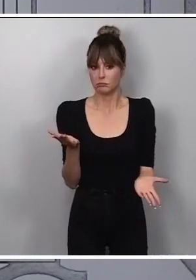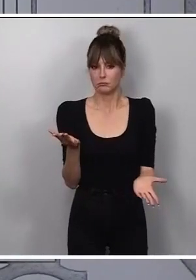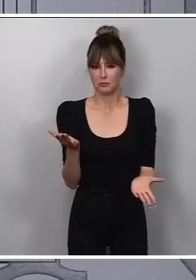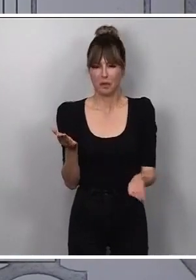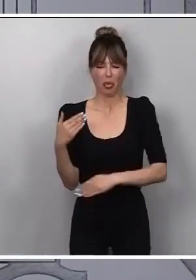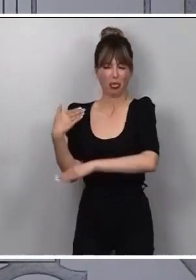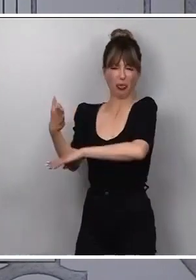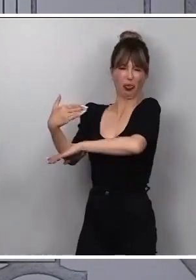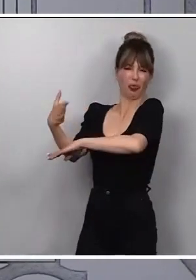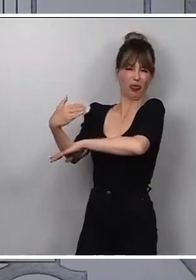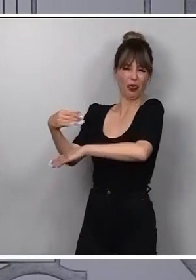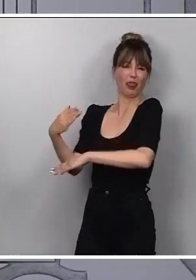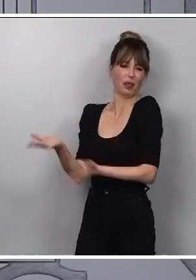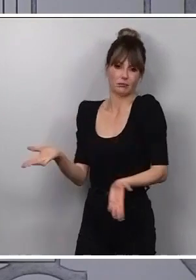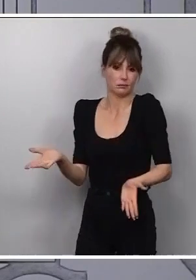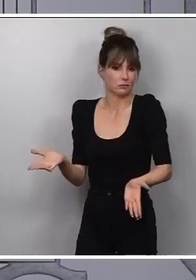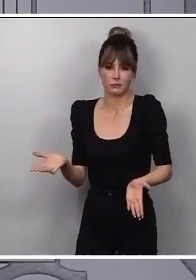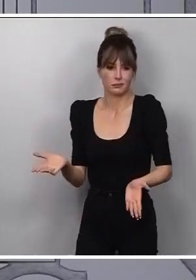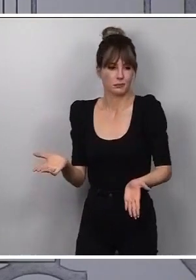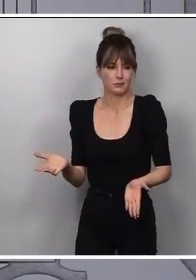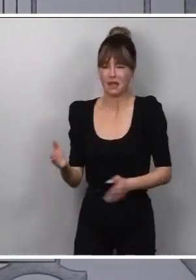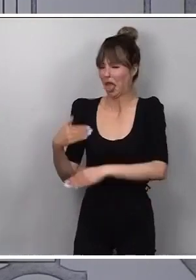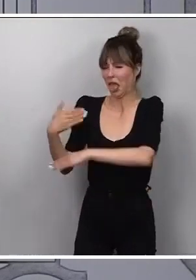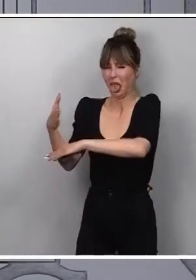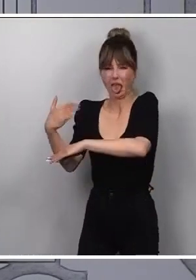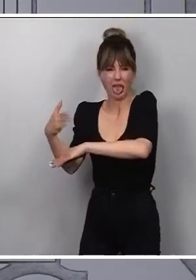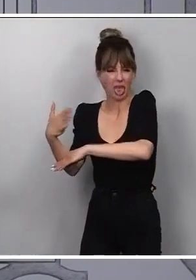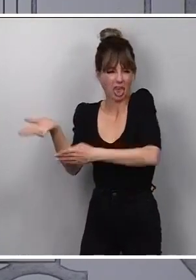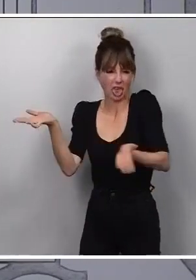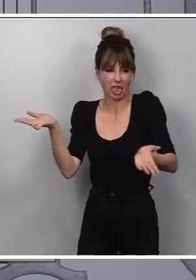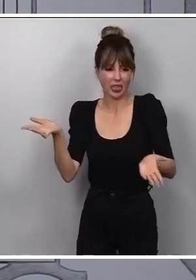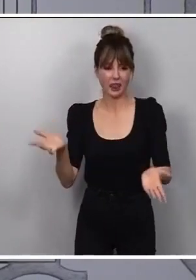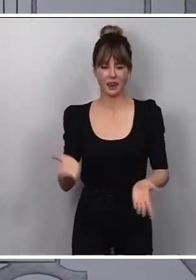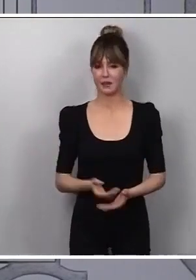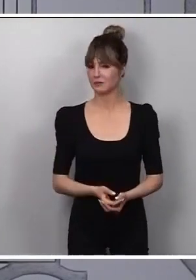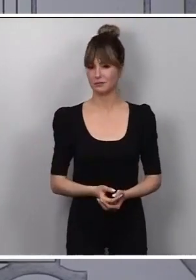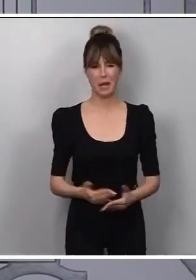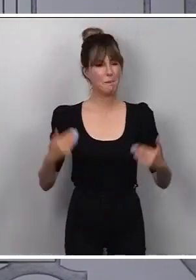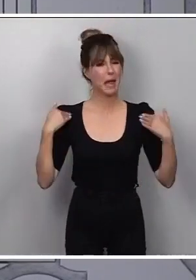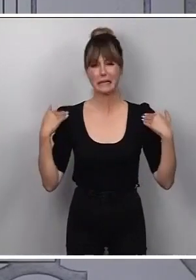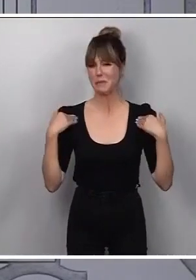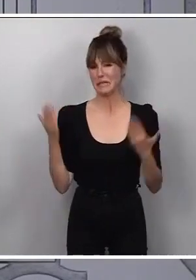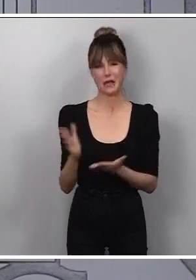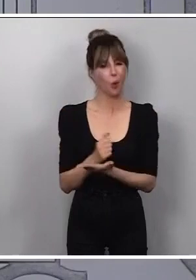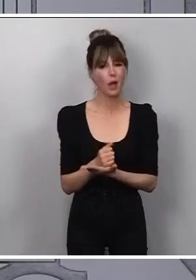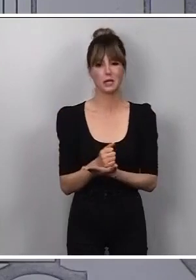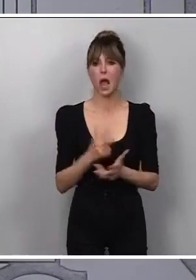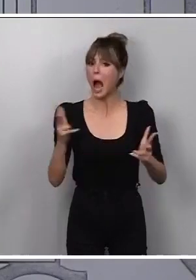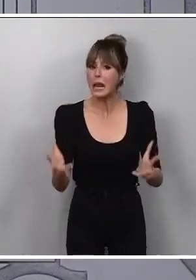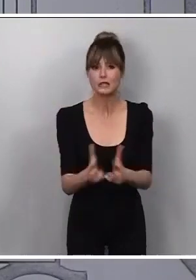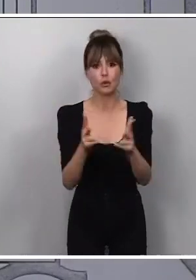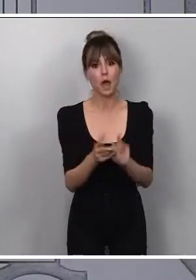desprecio enorme, es un absoluto desprecio hacia todas las víctimas, pero a la sociedad